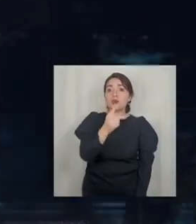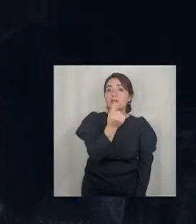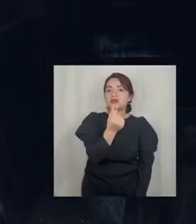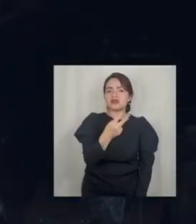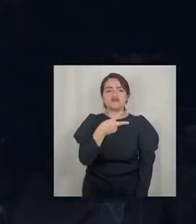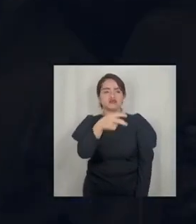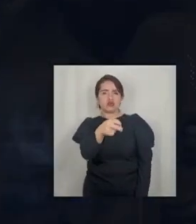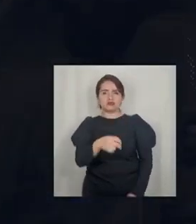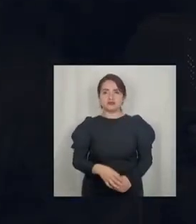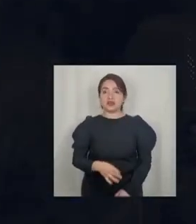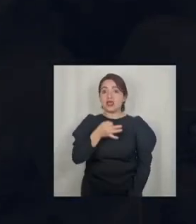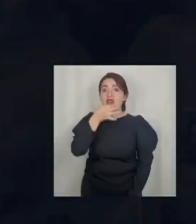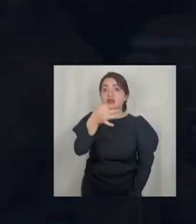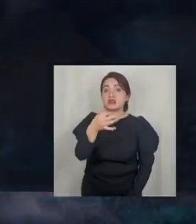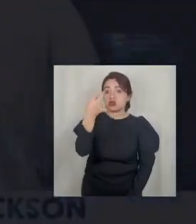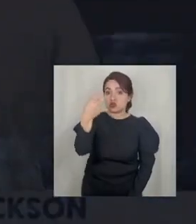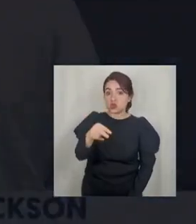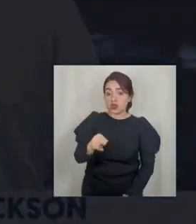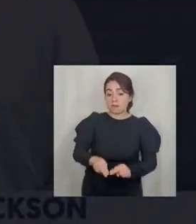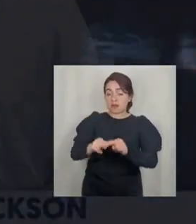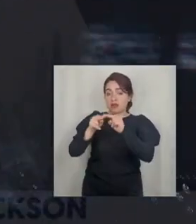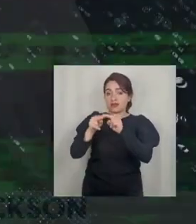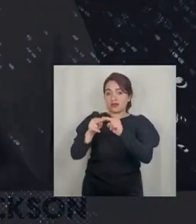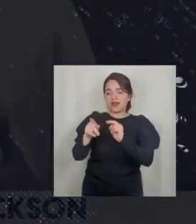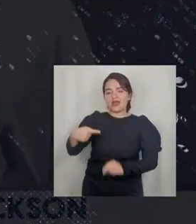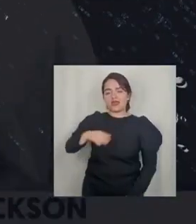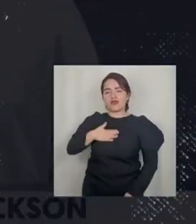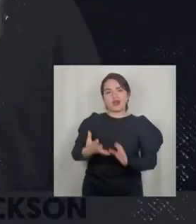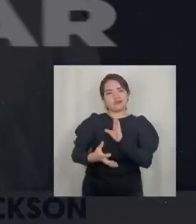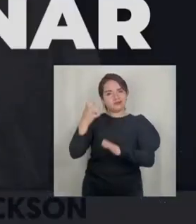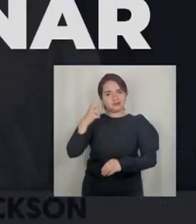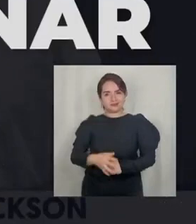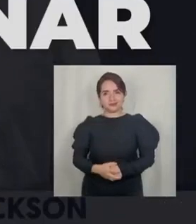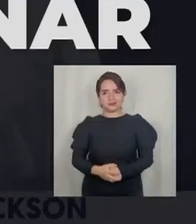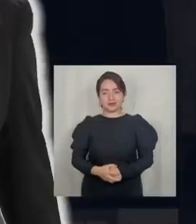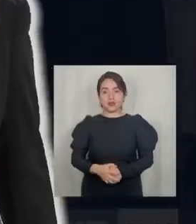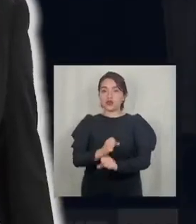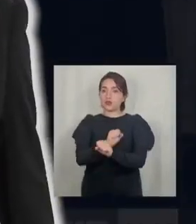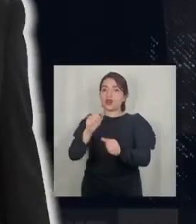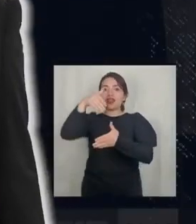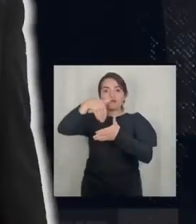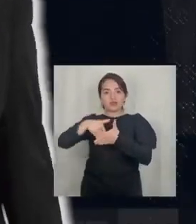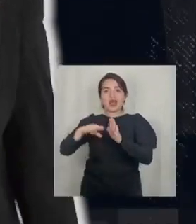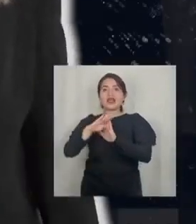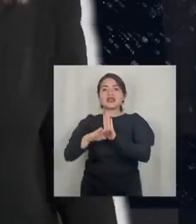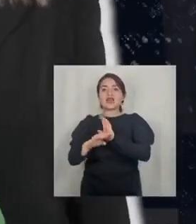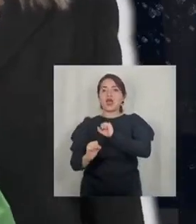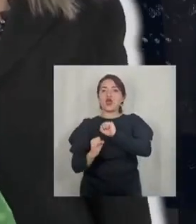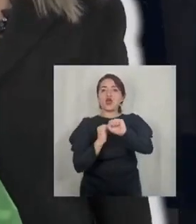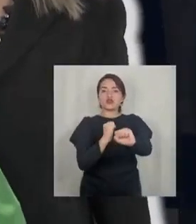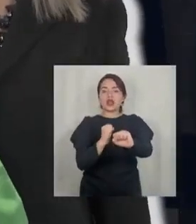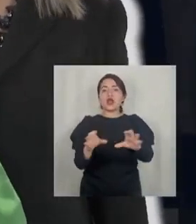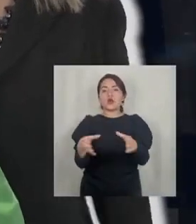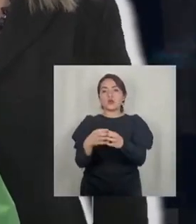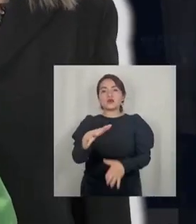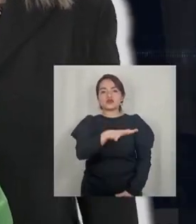te niegan tu platita Y te dicen que ya no será tuya ¿Por qué te la quieren enajenar? No podemos votar por la lista Que le